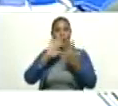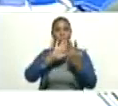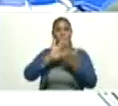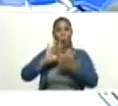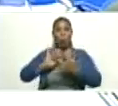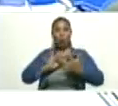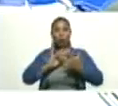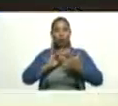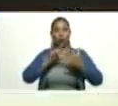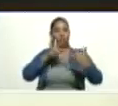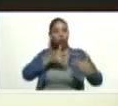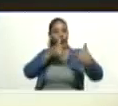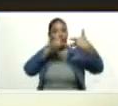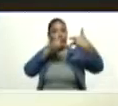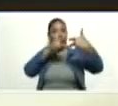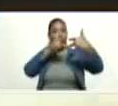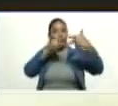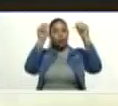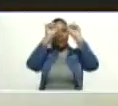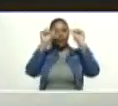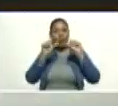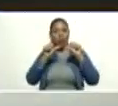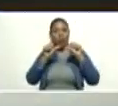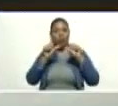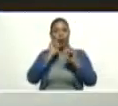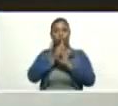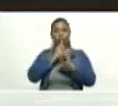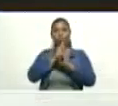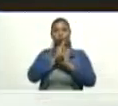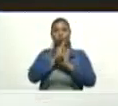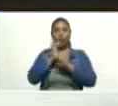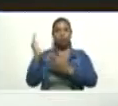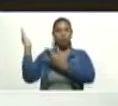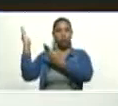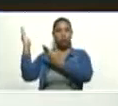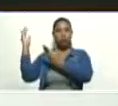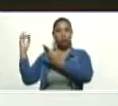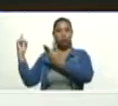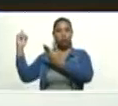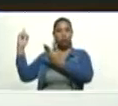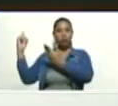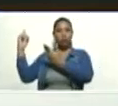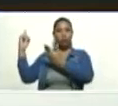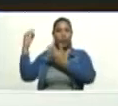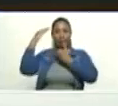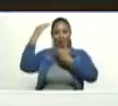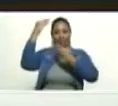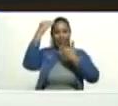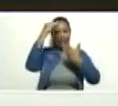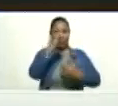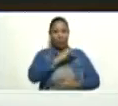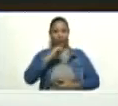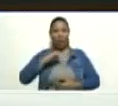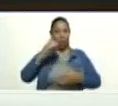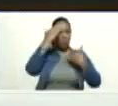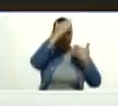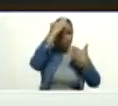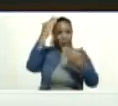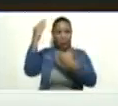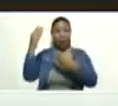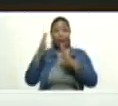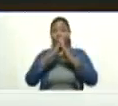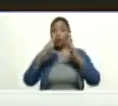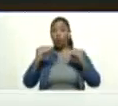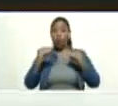a través del sistema de videoconferencia. Les estaba dando un saludo ahora en privado, para que